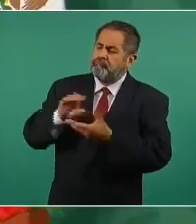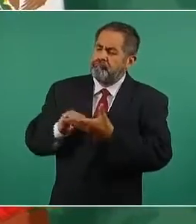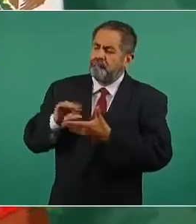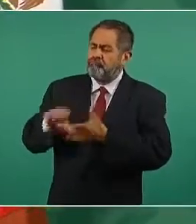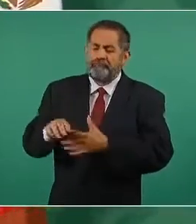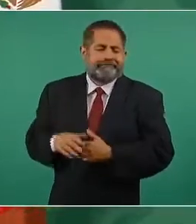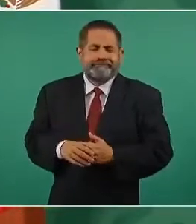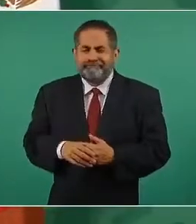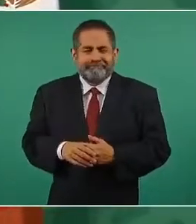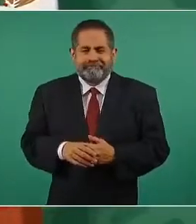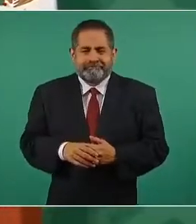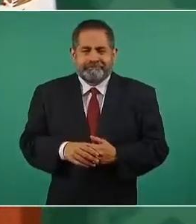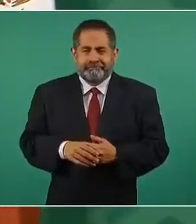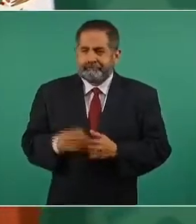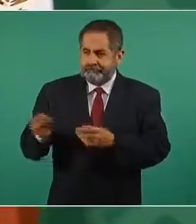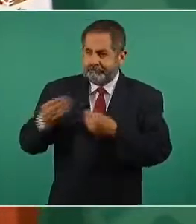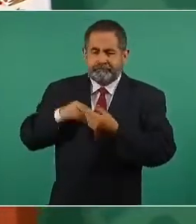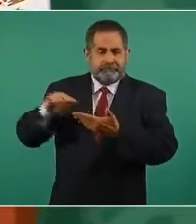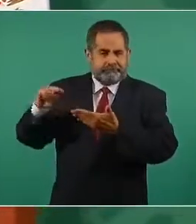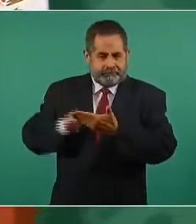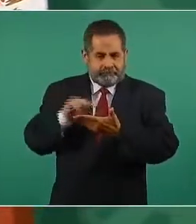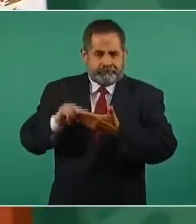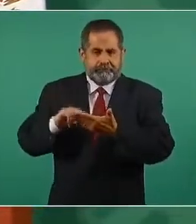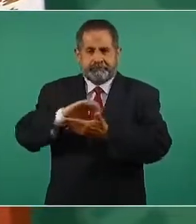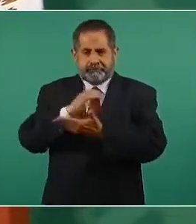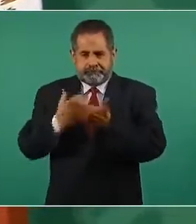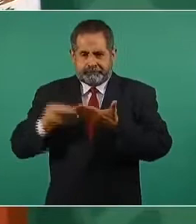conseguían convenios, contratos,